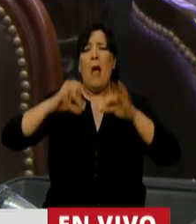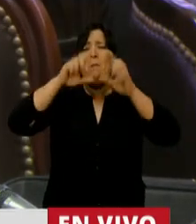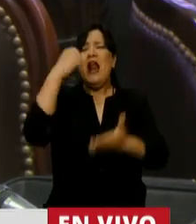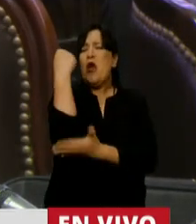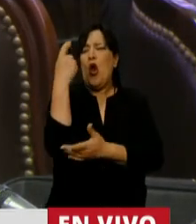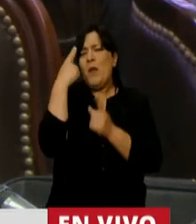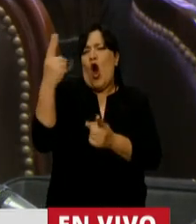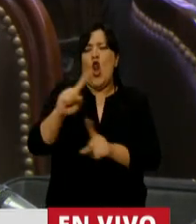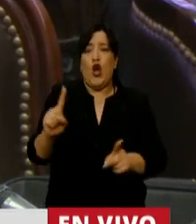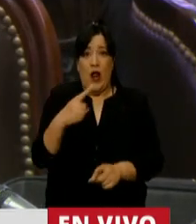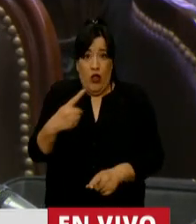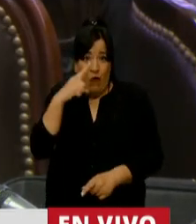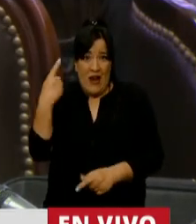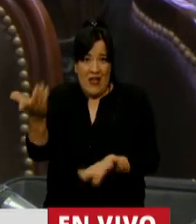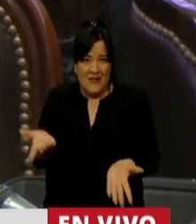económicos.